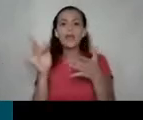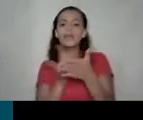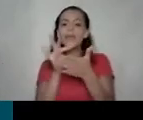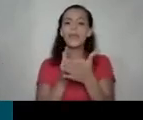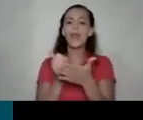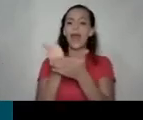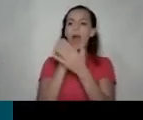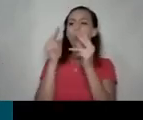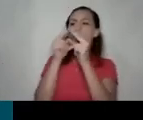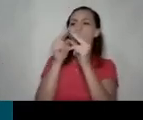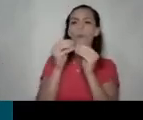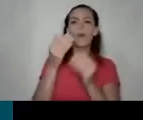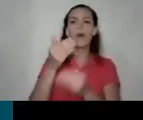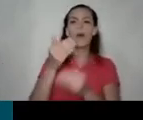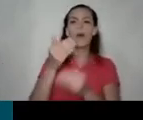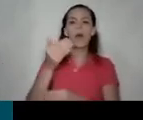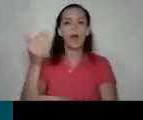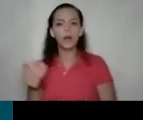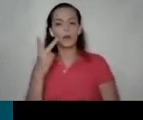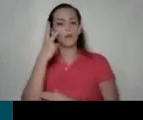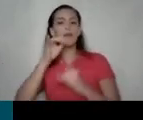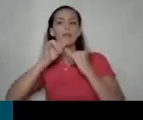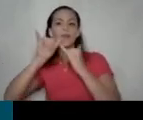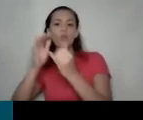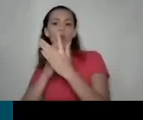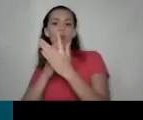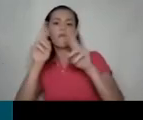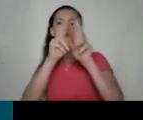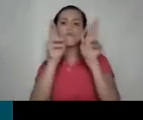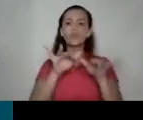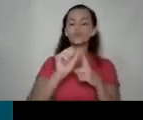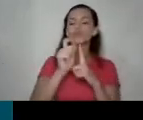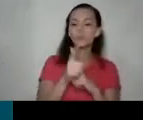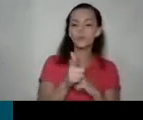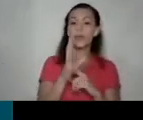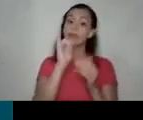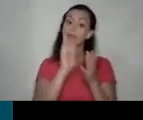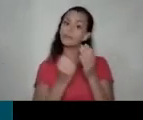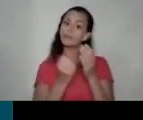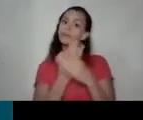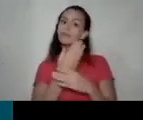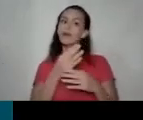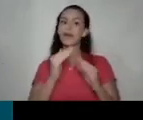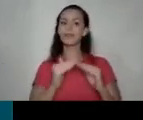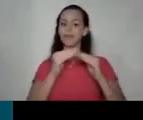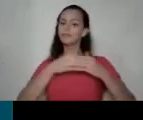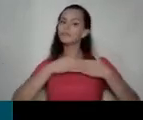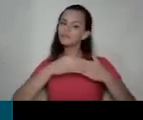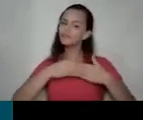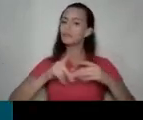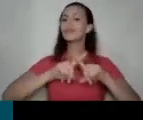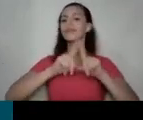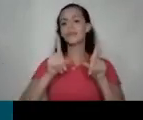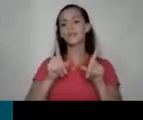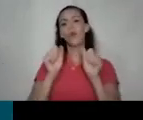mano muchísimos casos poner denuncias a través de una red social y demás y eso ha generado un nivel de sensibilidad diferente en